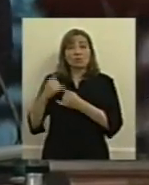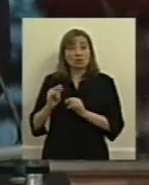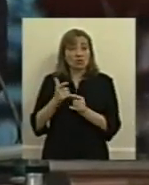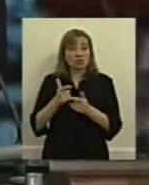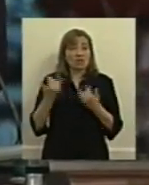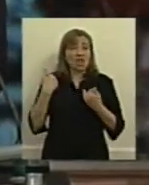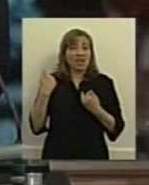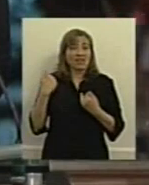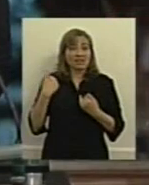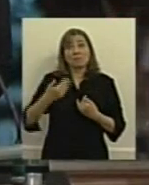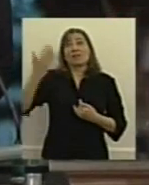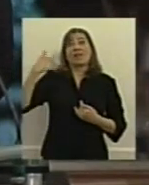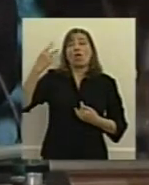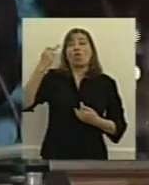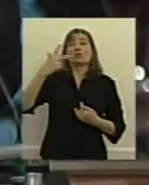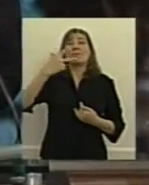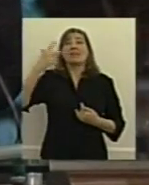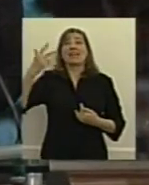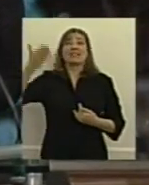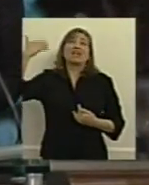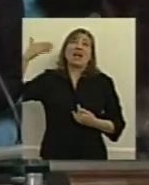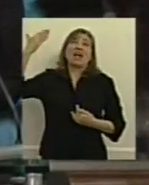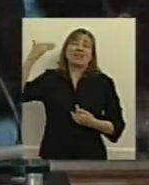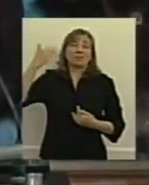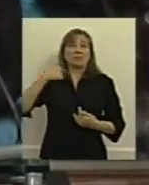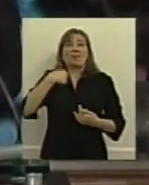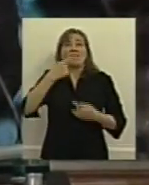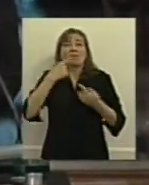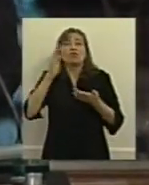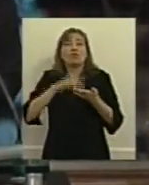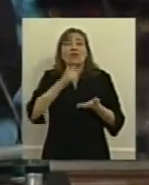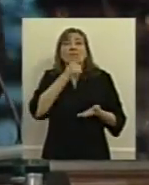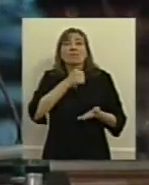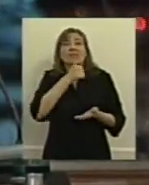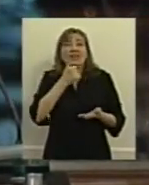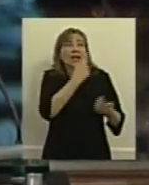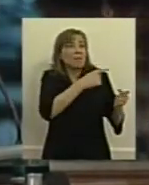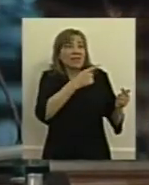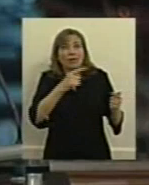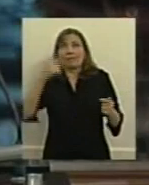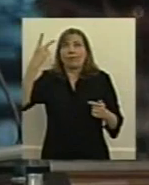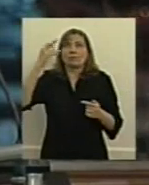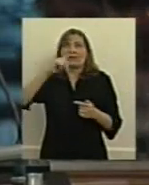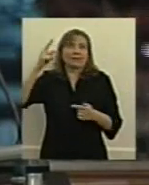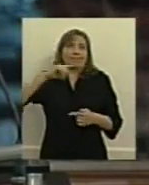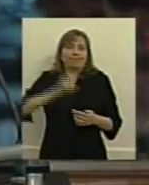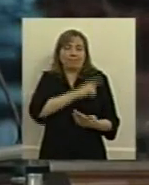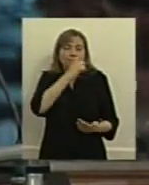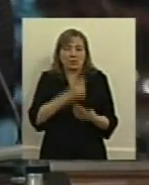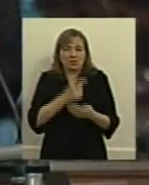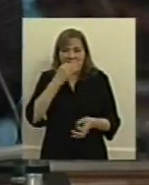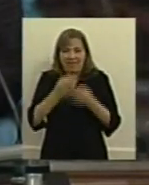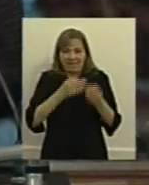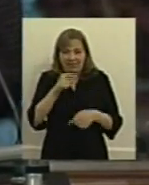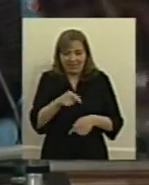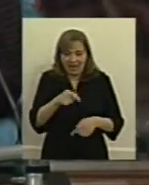cierto que como estábamos en el 2003 a quien se le hubiera ocurrido hablar de la trazabilidad de los medicamentos esto también demuestra que a medida